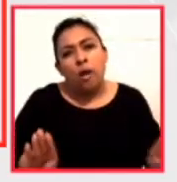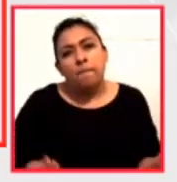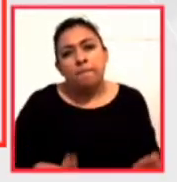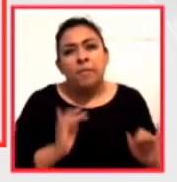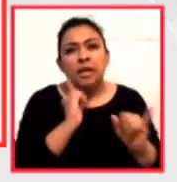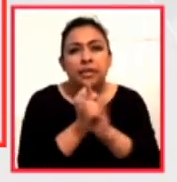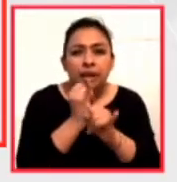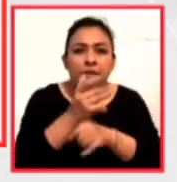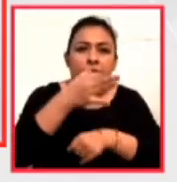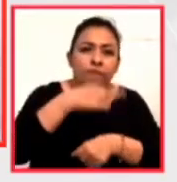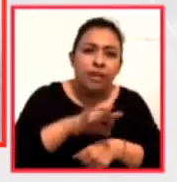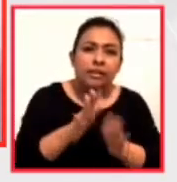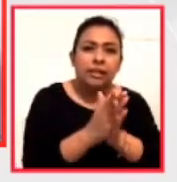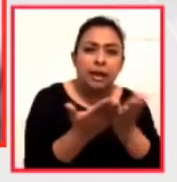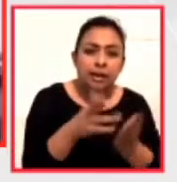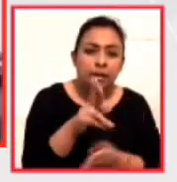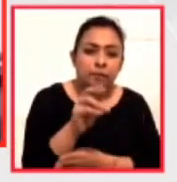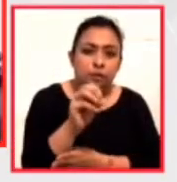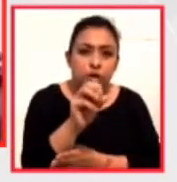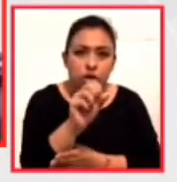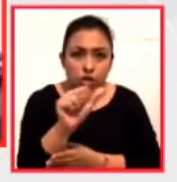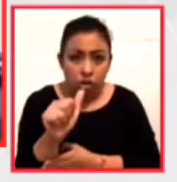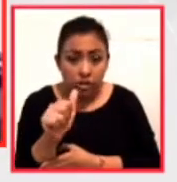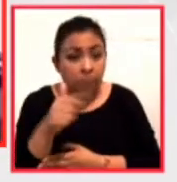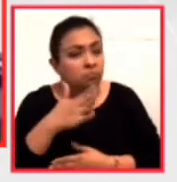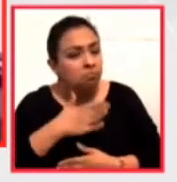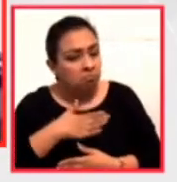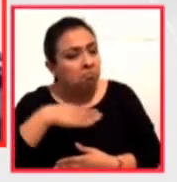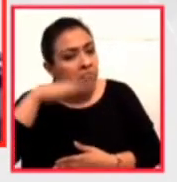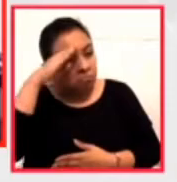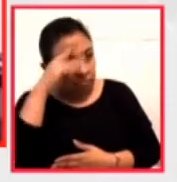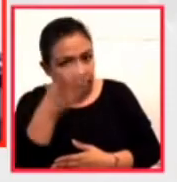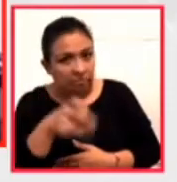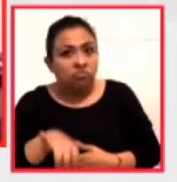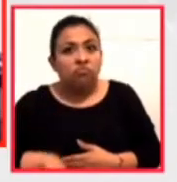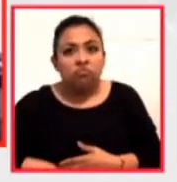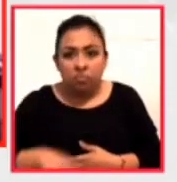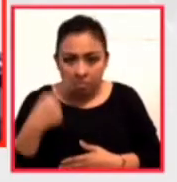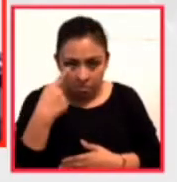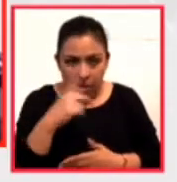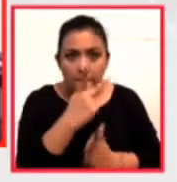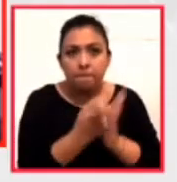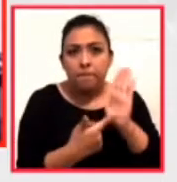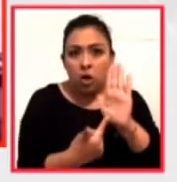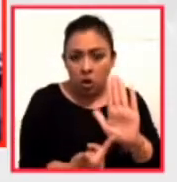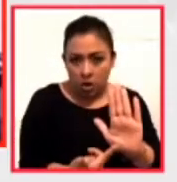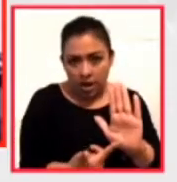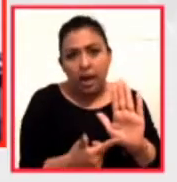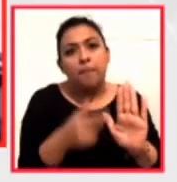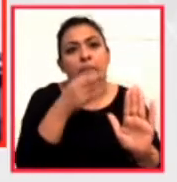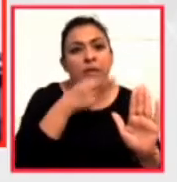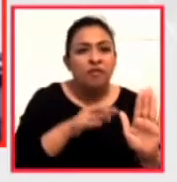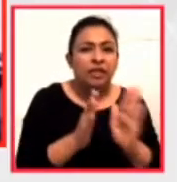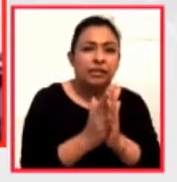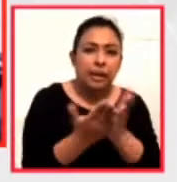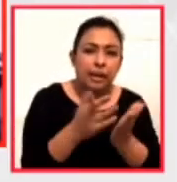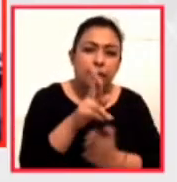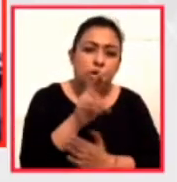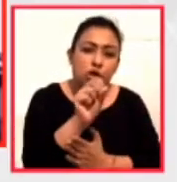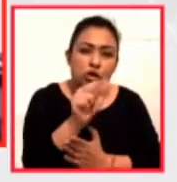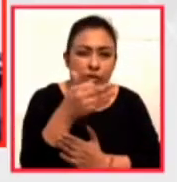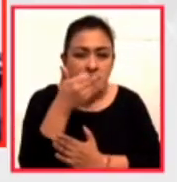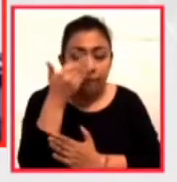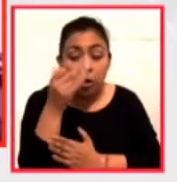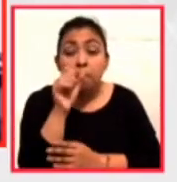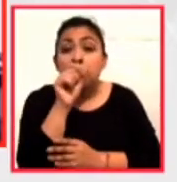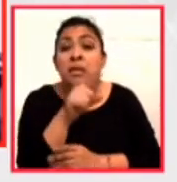libro y la rosa. Me parece muy interesante y esto refleja también el programa que tenemos la fiesta del libro y rosa. Desde luego que hablamos